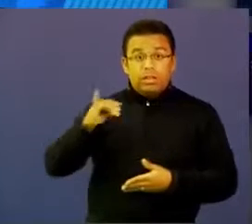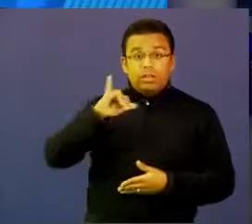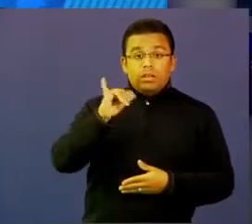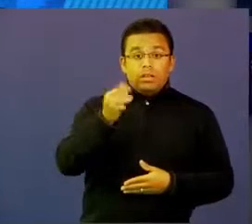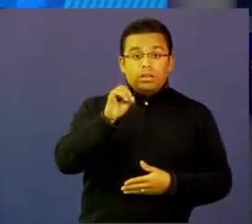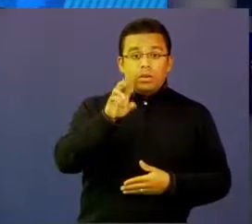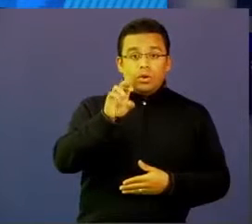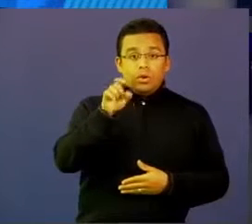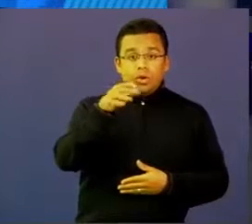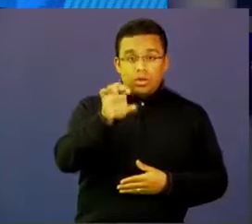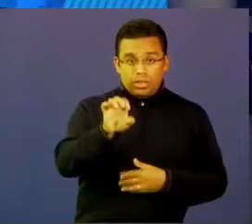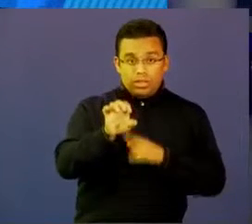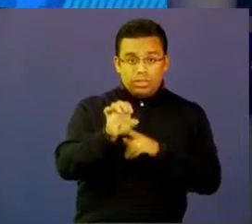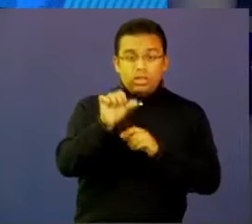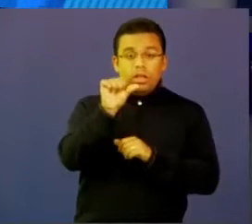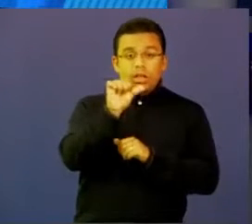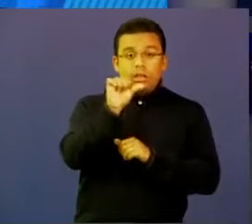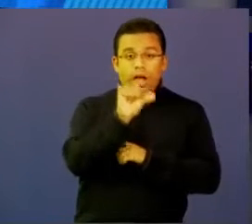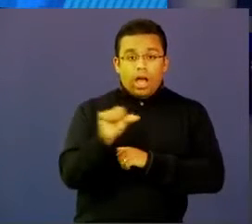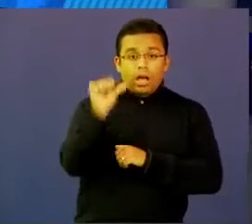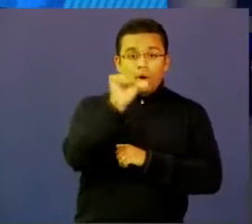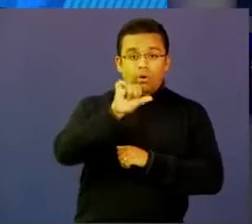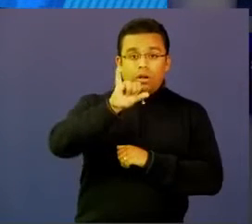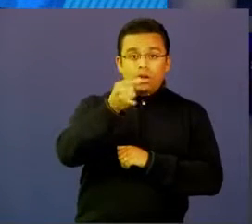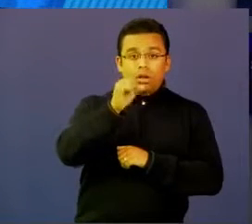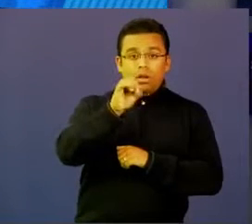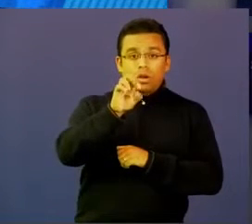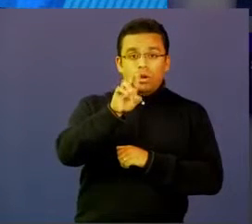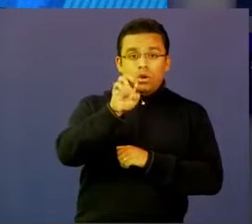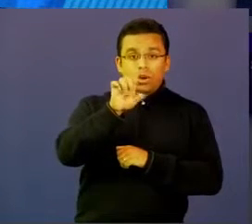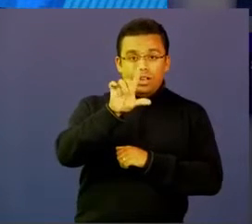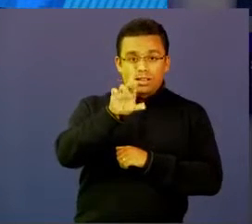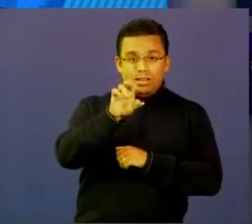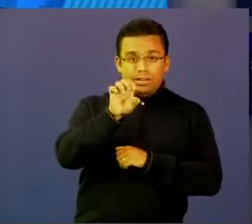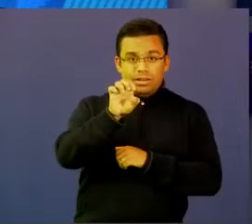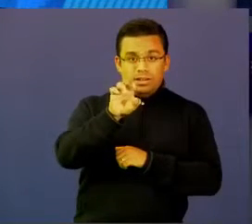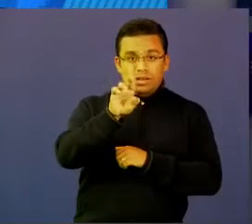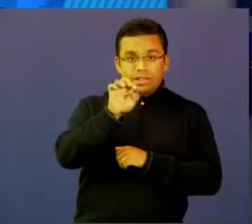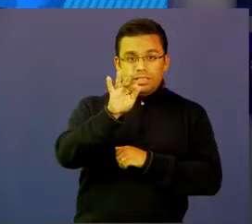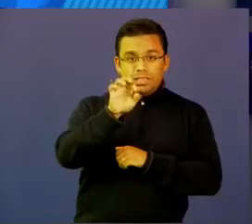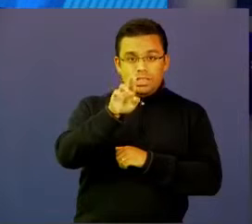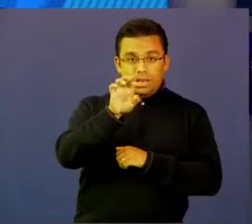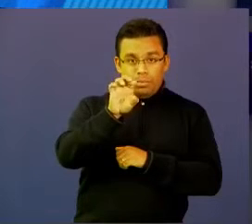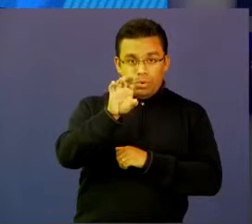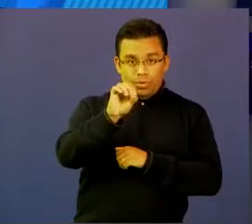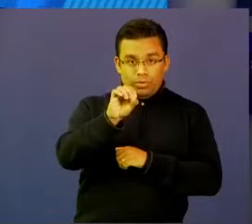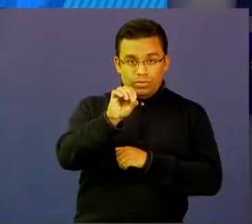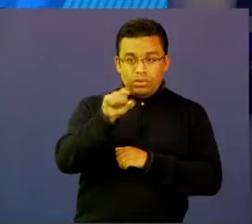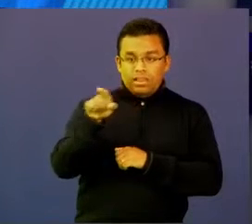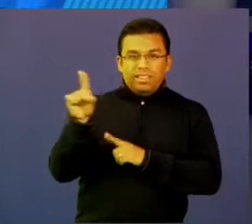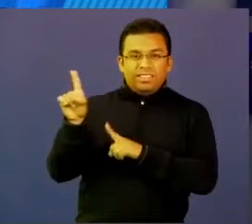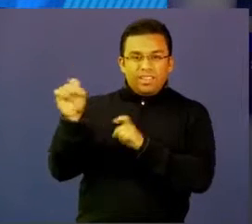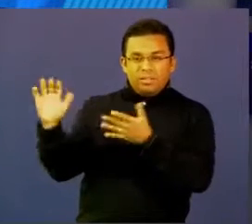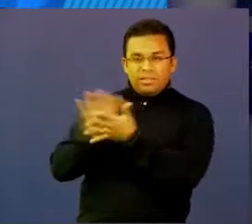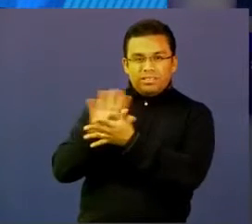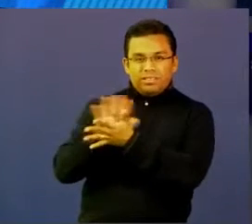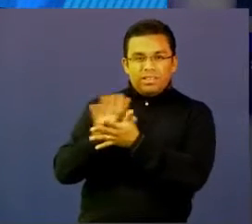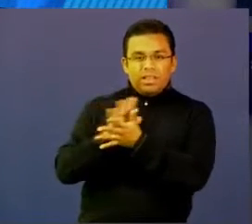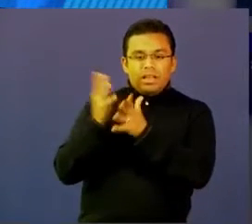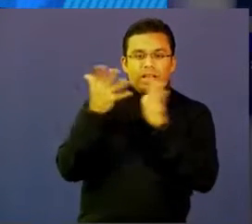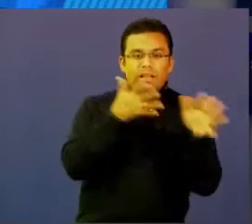restrepo arroba jolerrestrepo quien nos ha hablado de todo este concepto de educación disruptiva y del